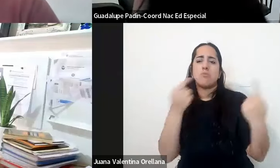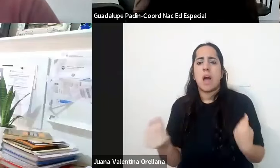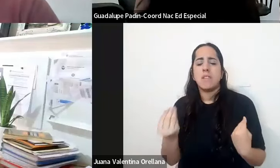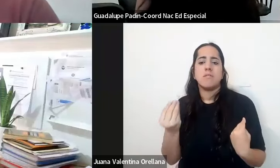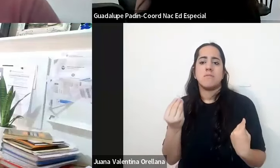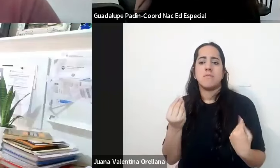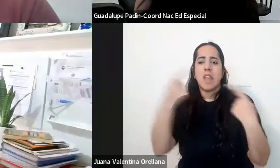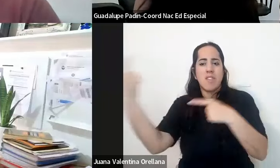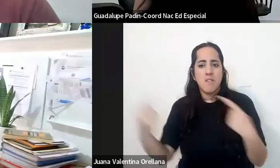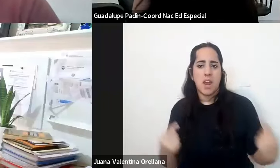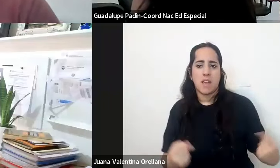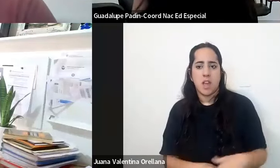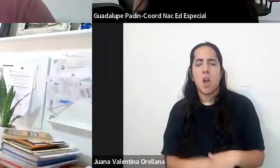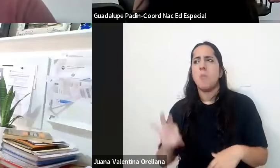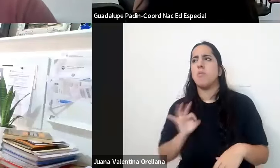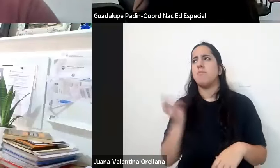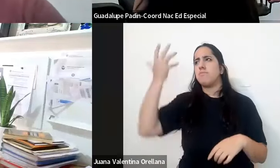y algunas que parecen más del pasado